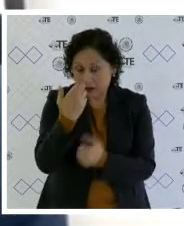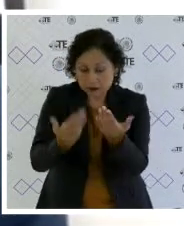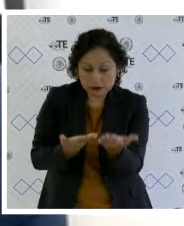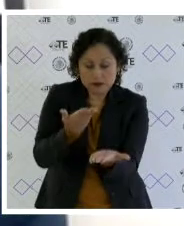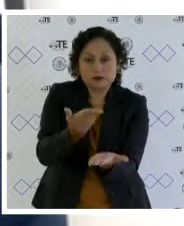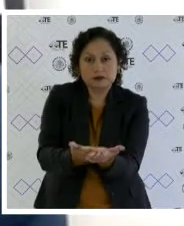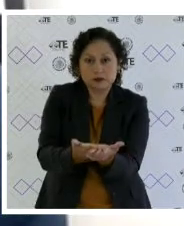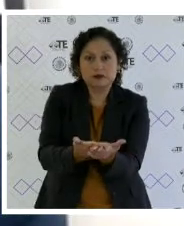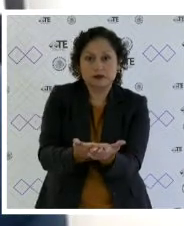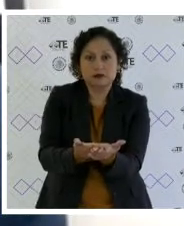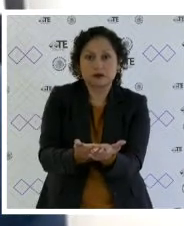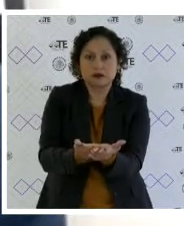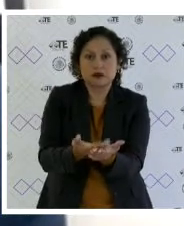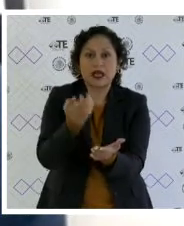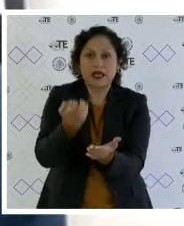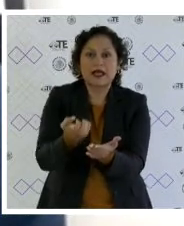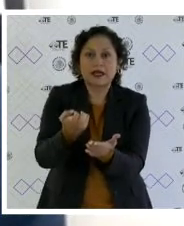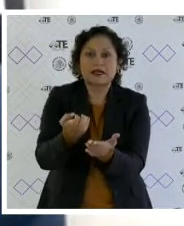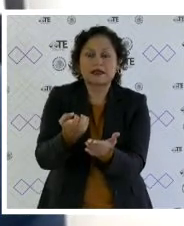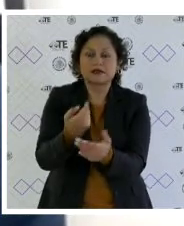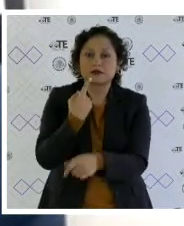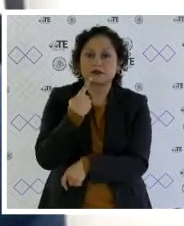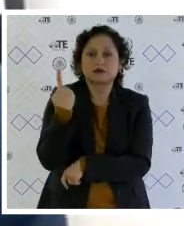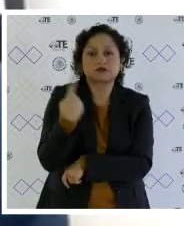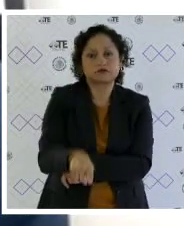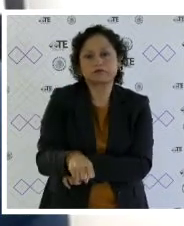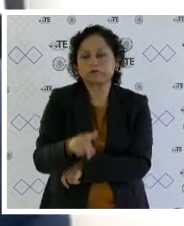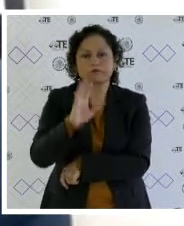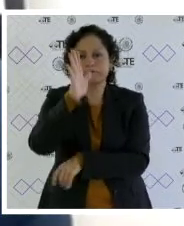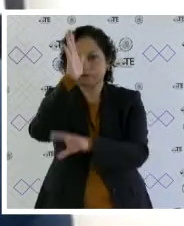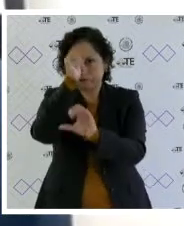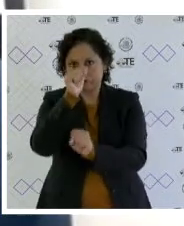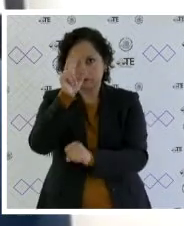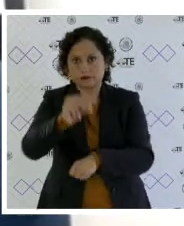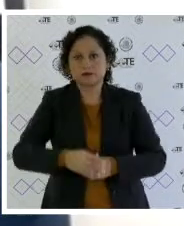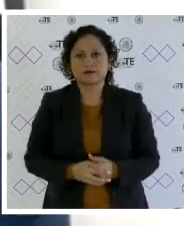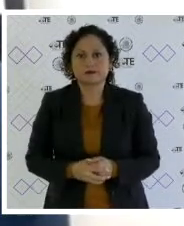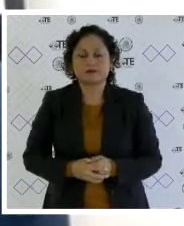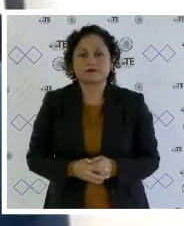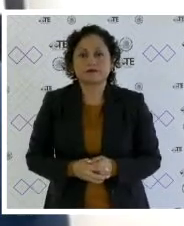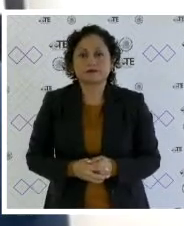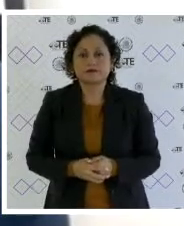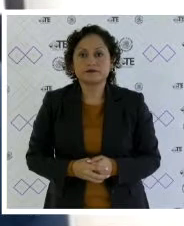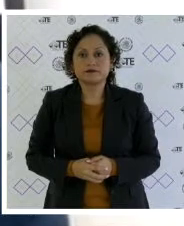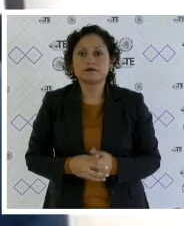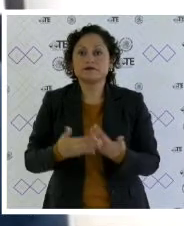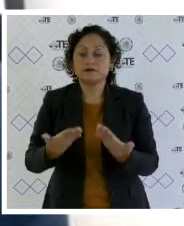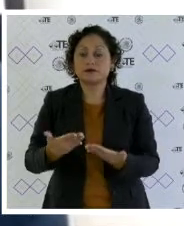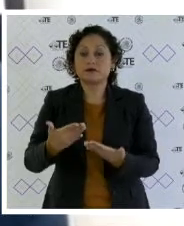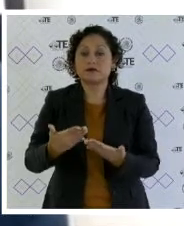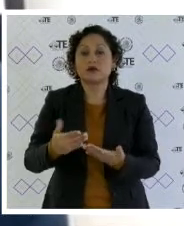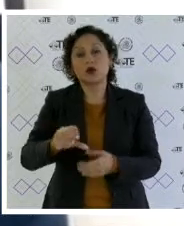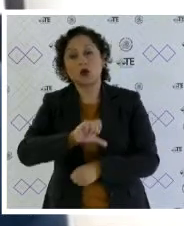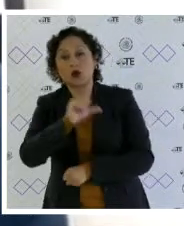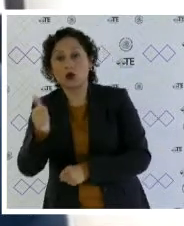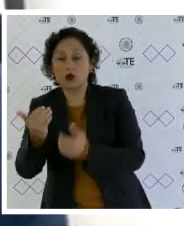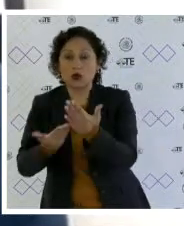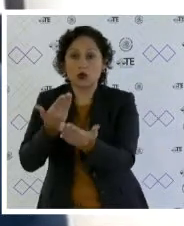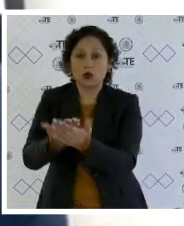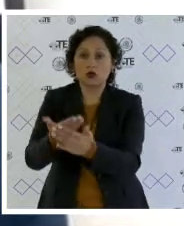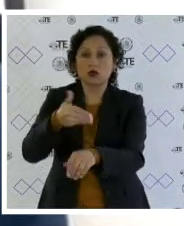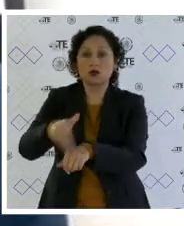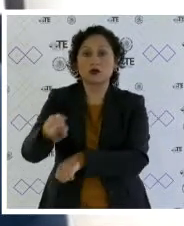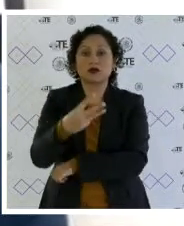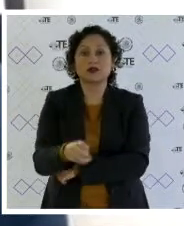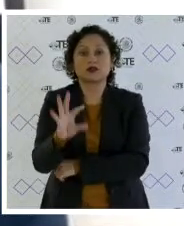confirmar en lo que fue materia de impugnación el acto controvertido. Ahora, por lo que hace el juicio electoral 340 de este año,